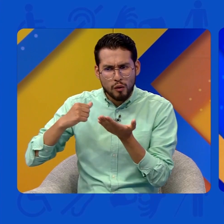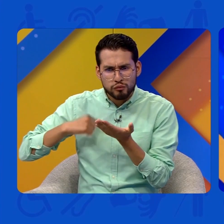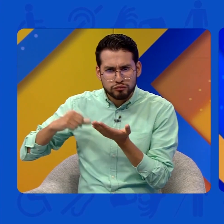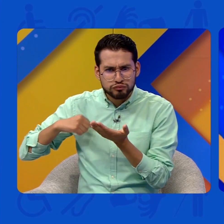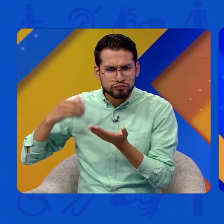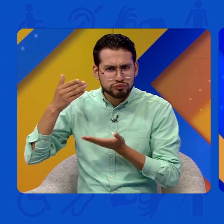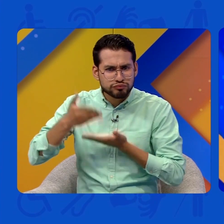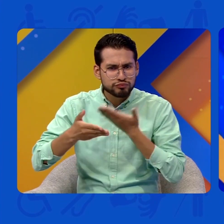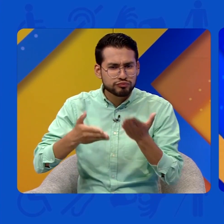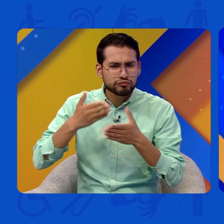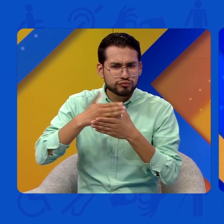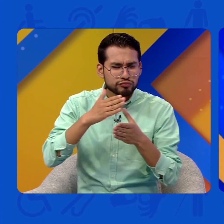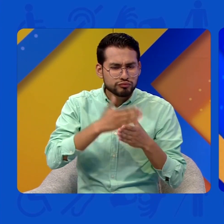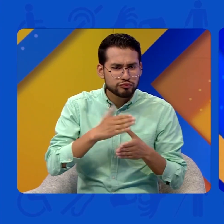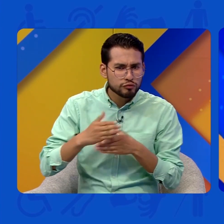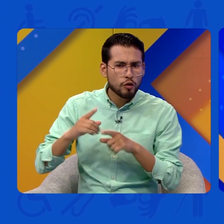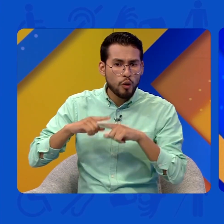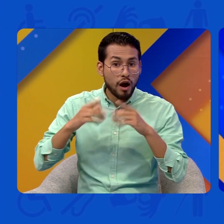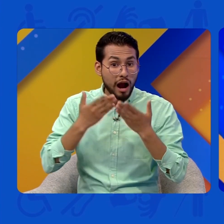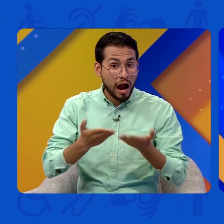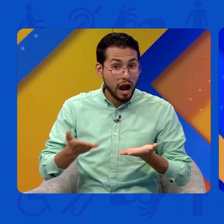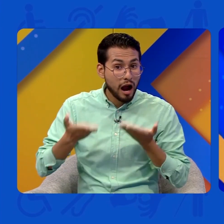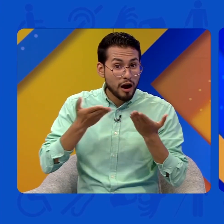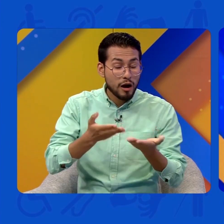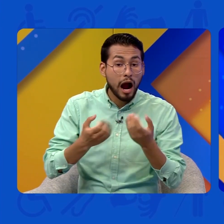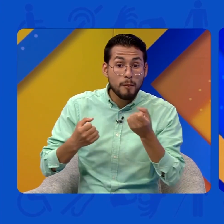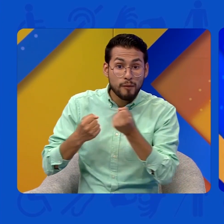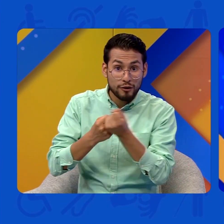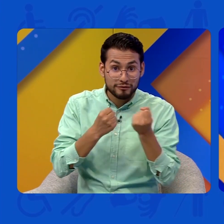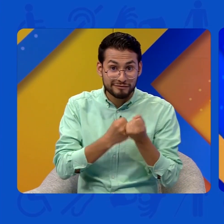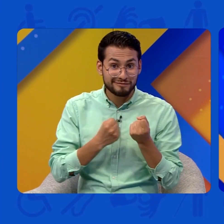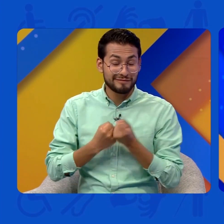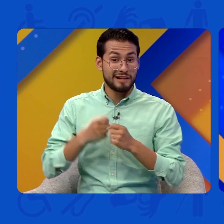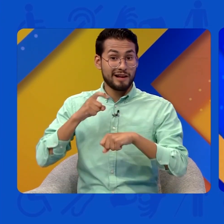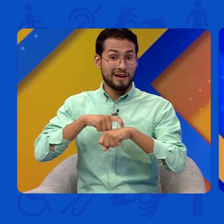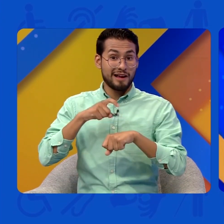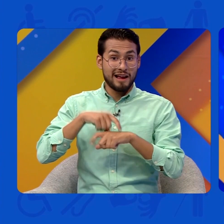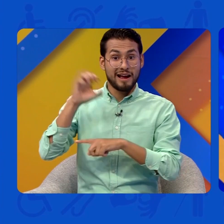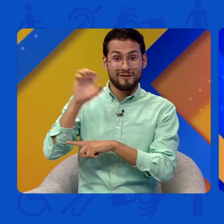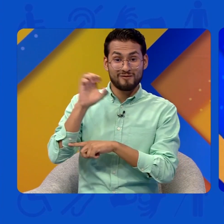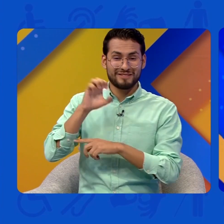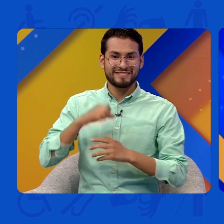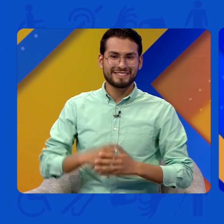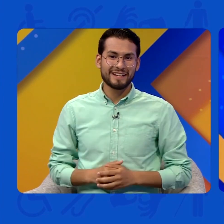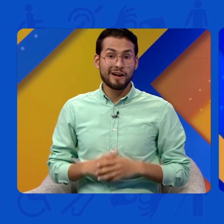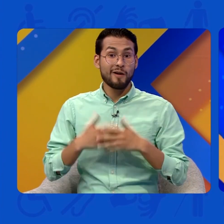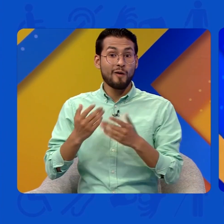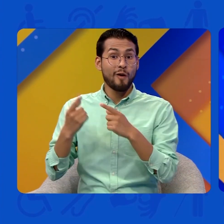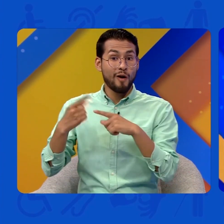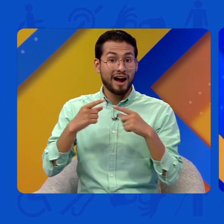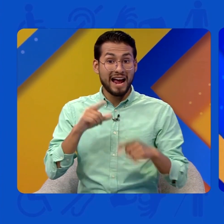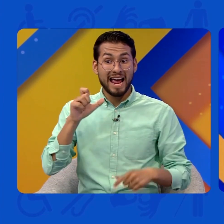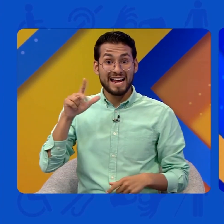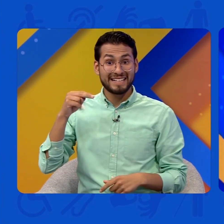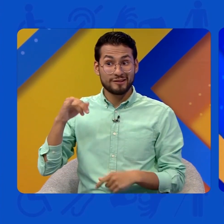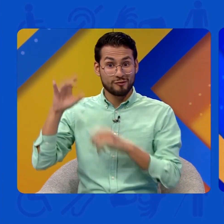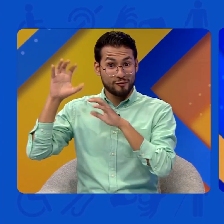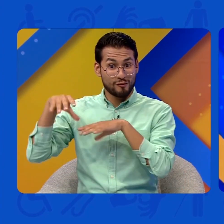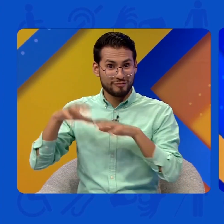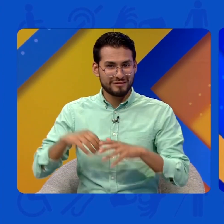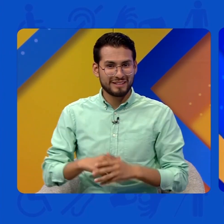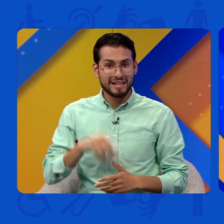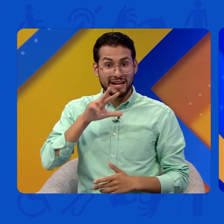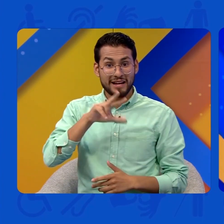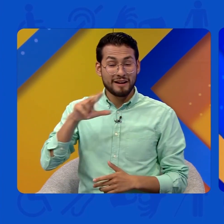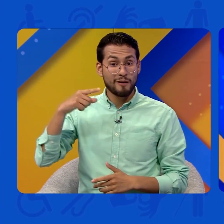locales Colabora Compartiendo recursos Brindando soporte En tiempos de emergencia Frente al fenómeno El Niño